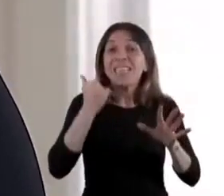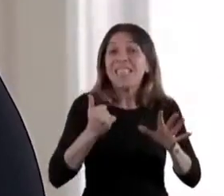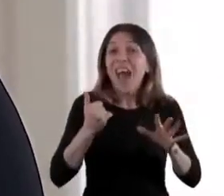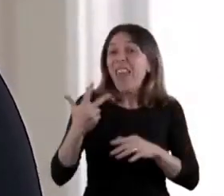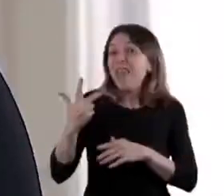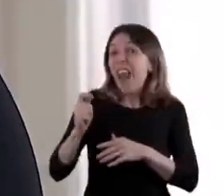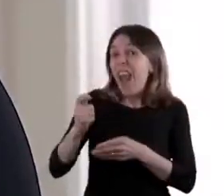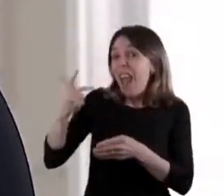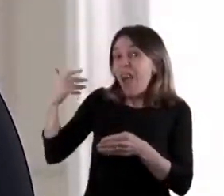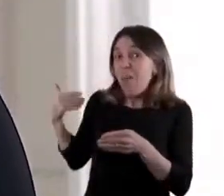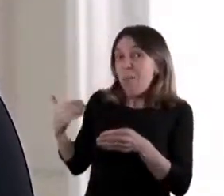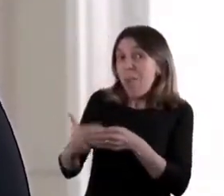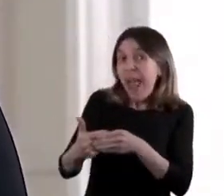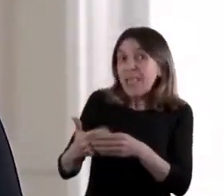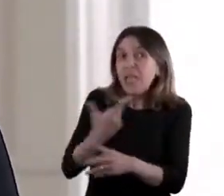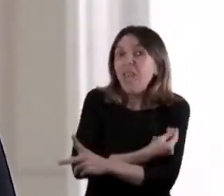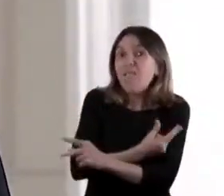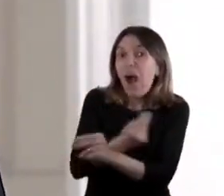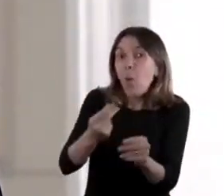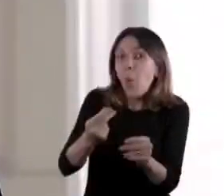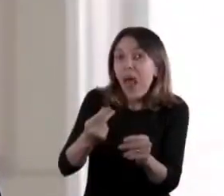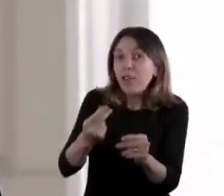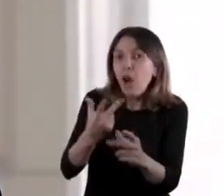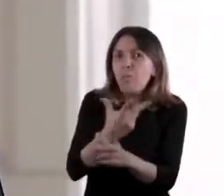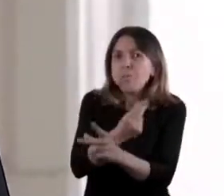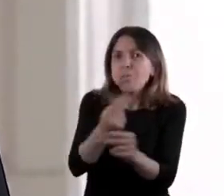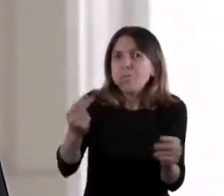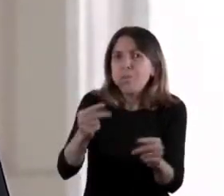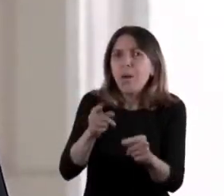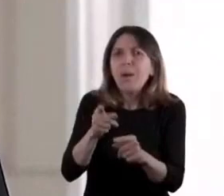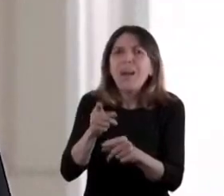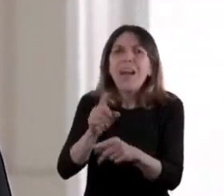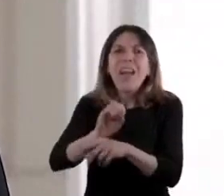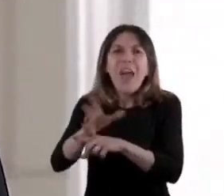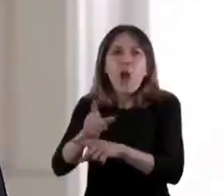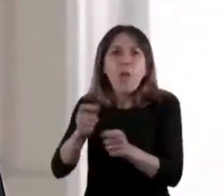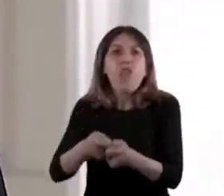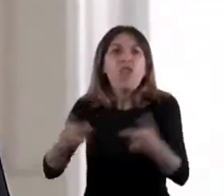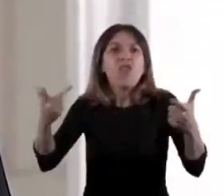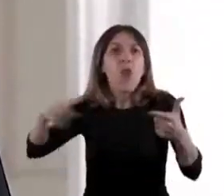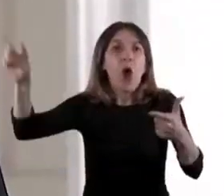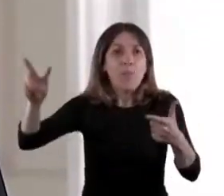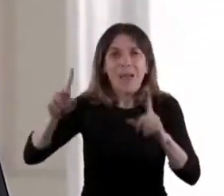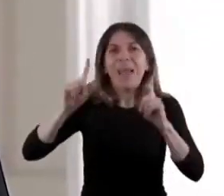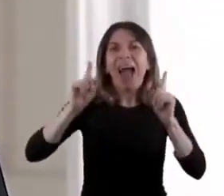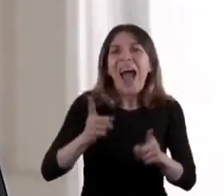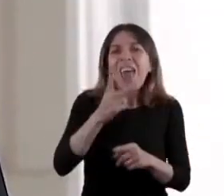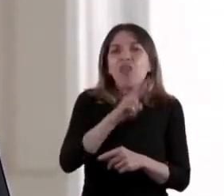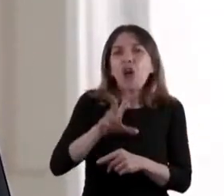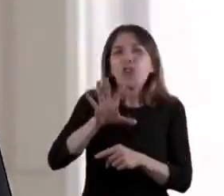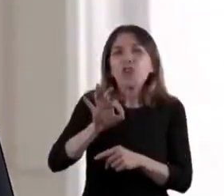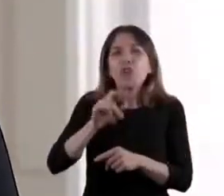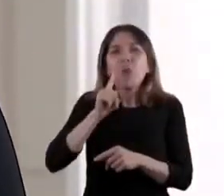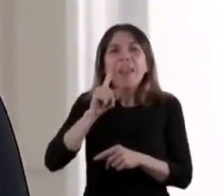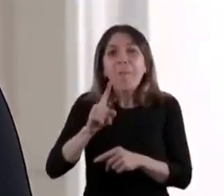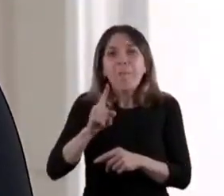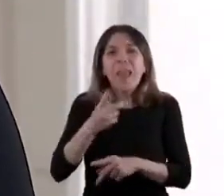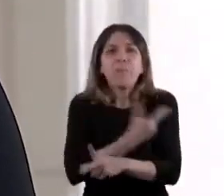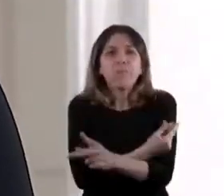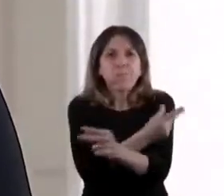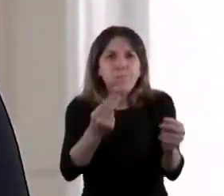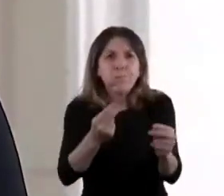las dosis que se aplicaron de vacuna contra la COVID-19, todavía estamos bajitos, pasaron de 250.000 a 500.000 en el país,